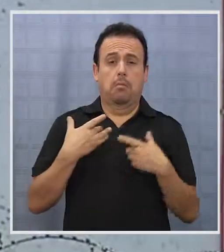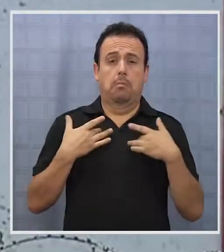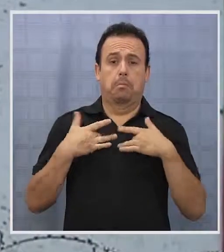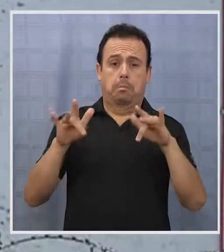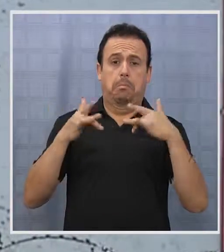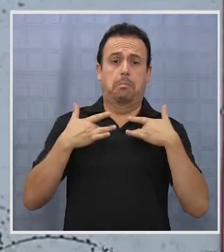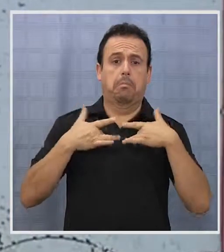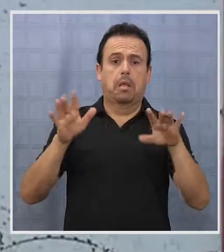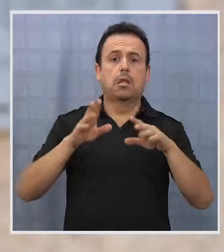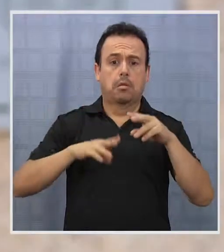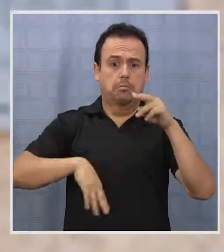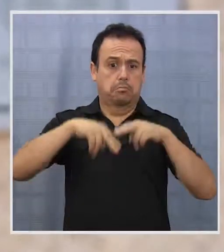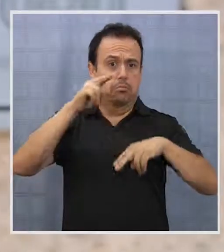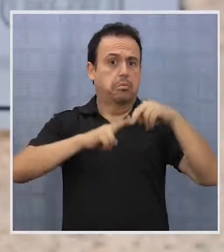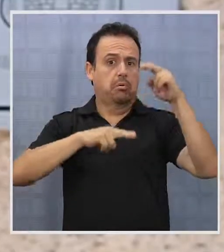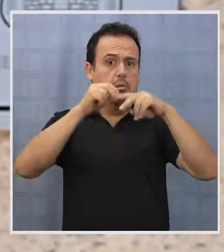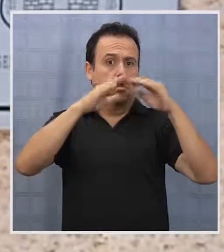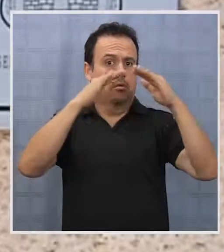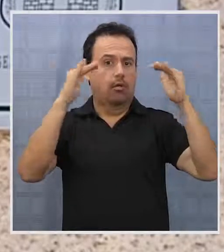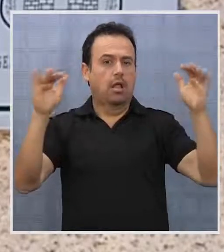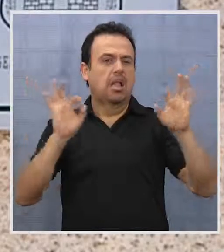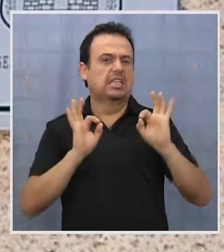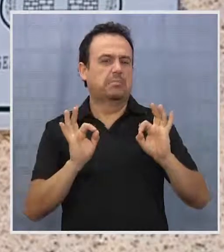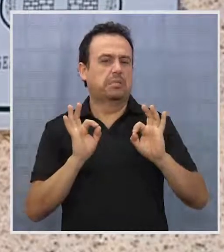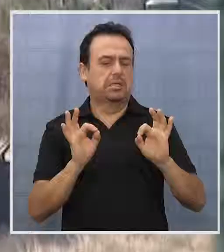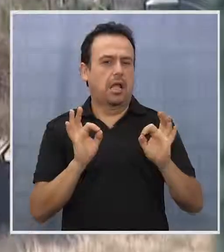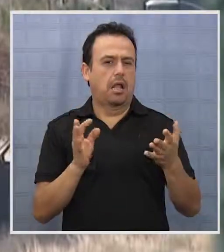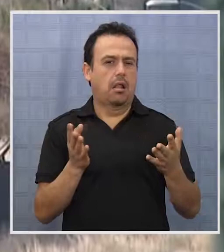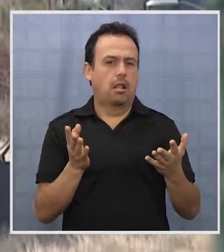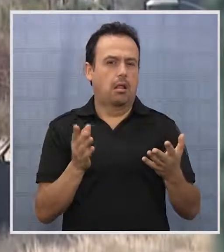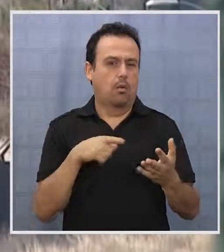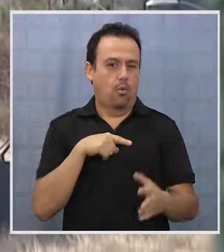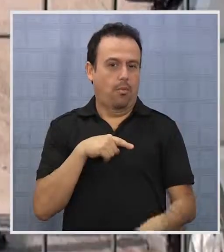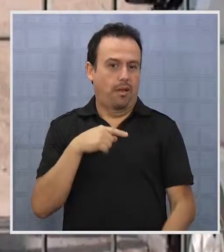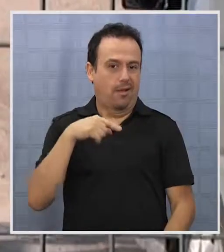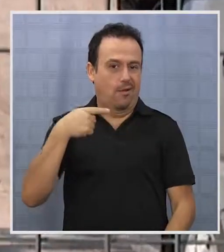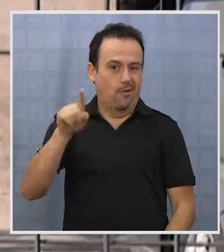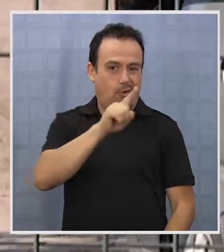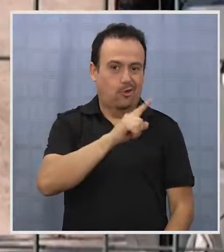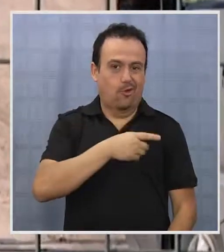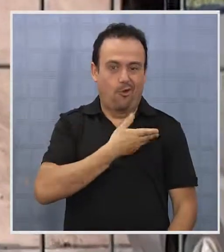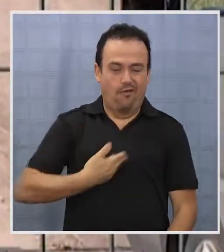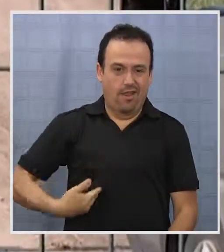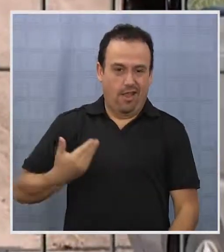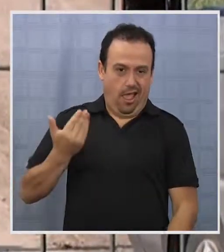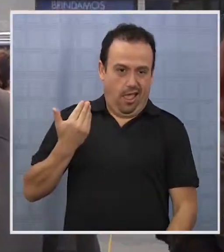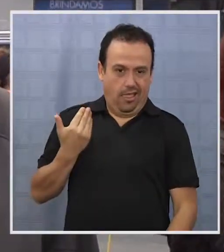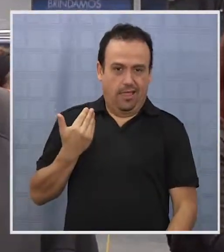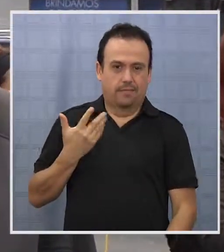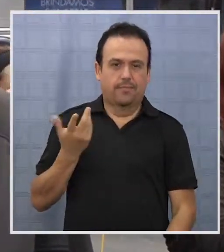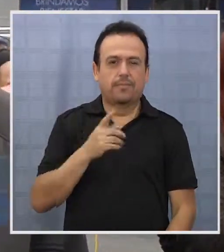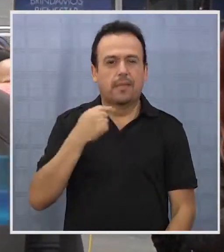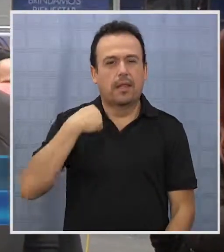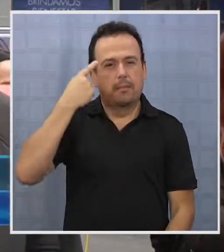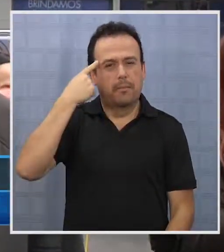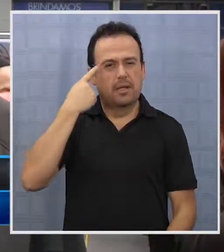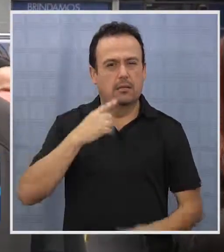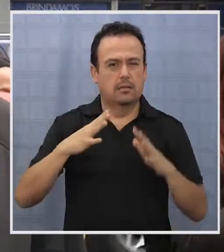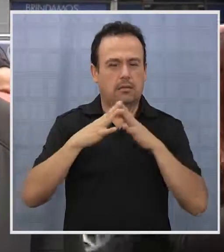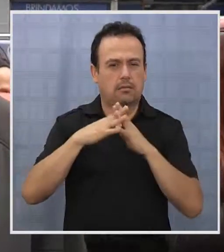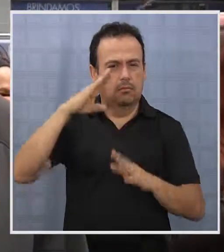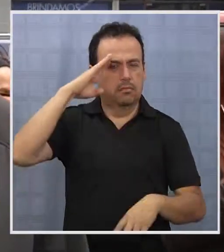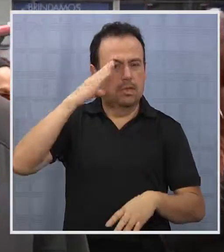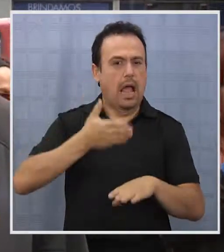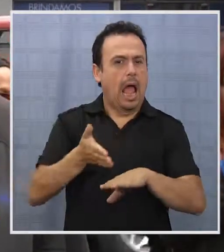permitieron la construcción de esos recintos especiales. Se estaba respondiendo a una exigencia que me parecía indebida de parte de la Fuerza Armada